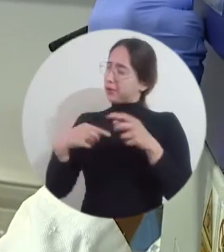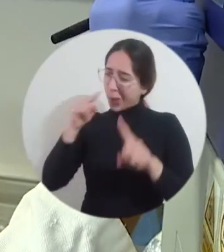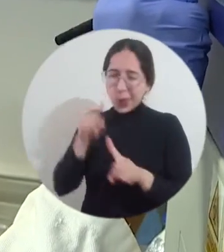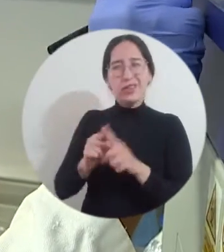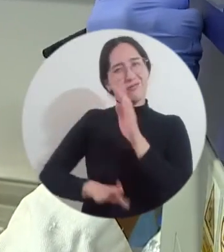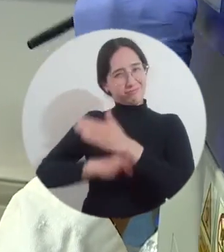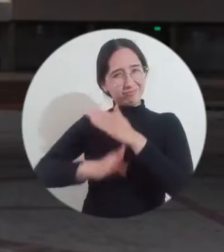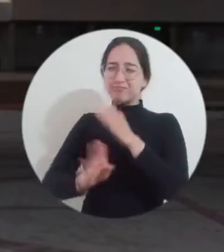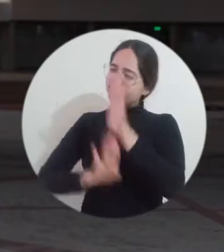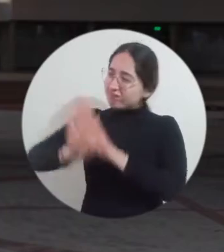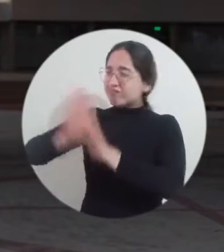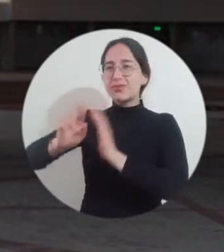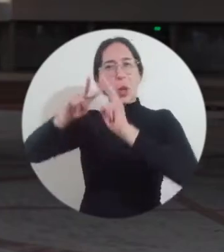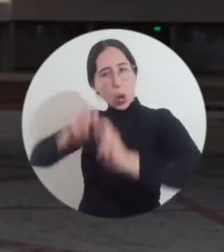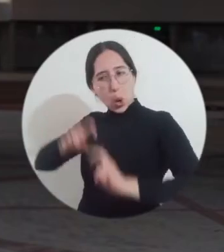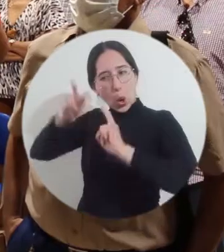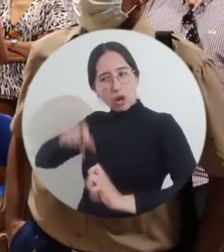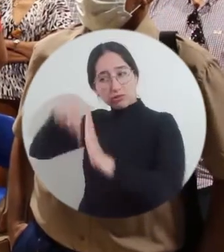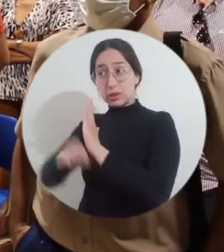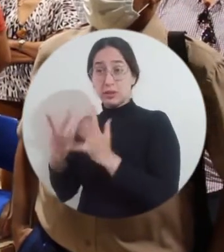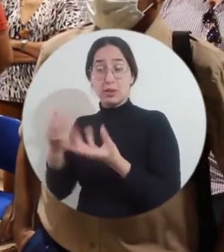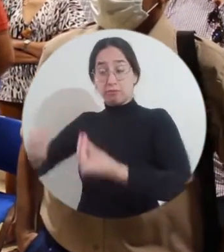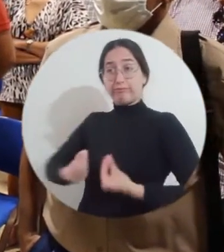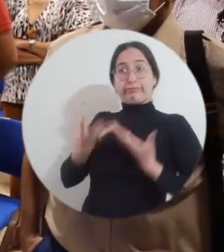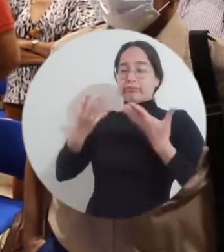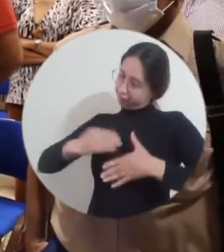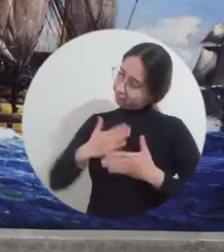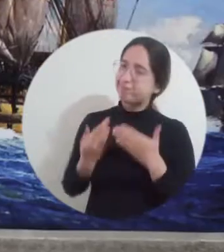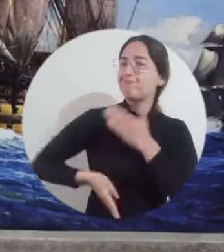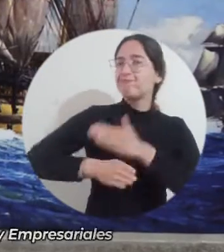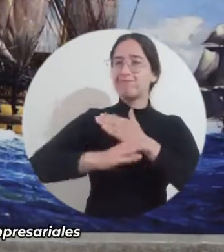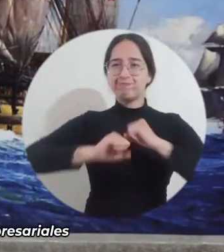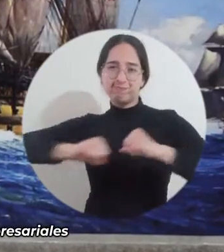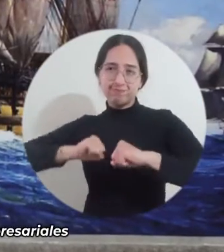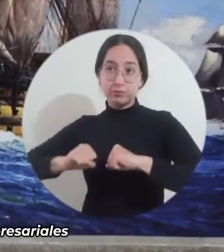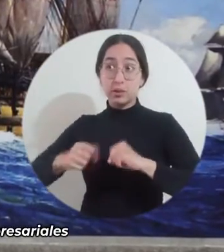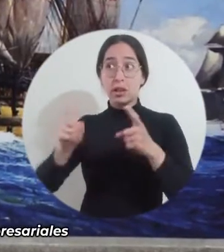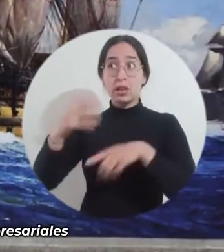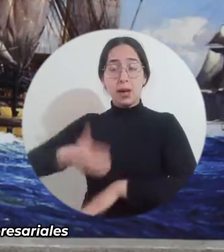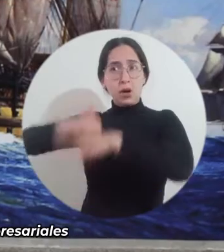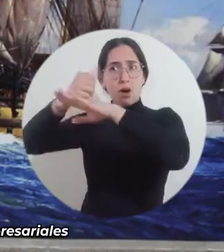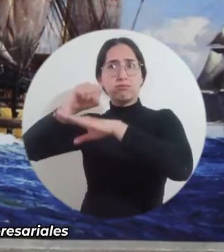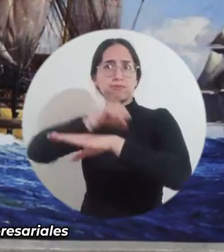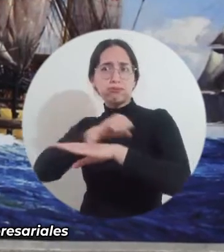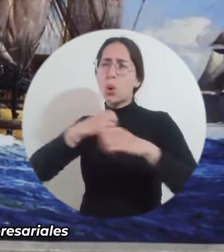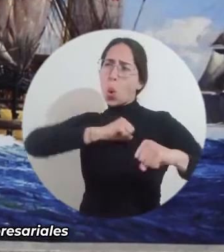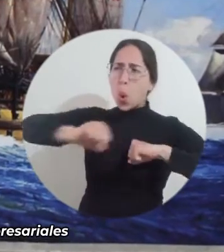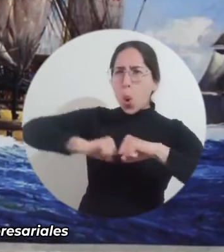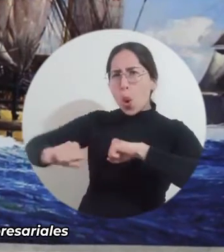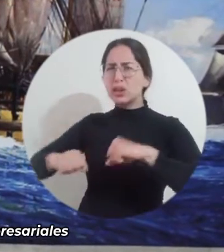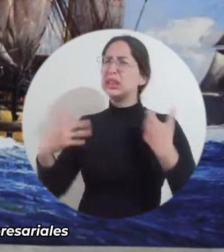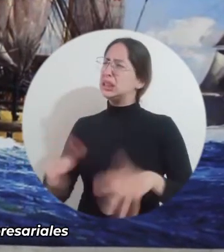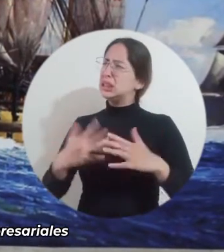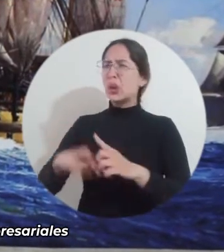crecer en esta área, dar de lo que recibí de mi alma mater. La importancia de la rendición de cuentas del rector Pablo Vera es dar